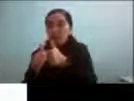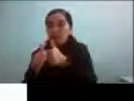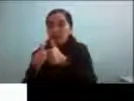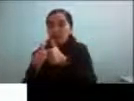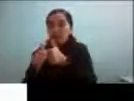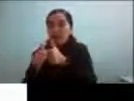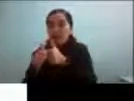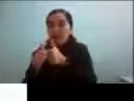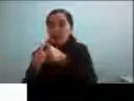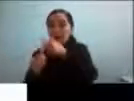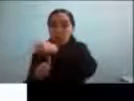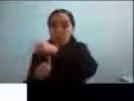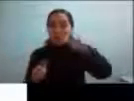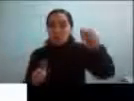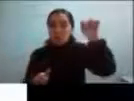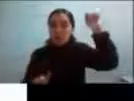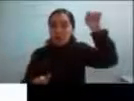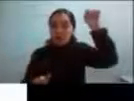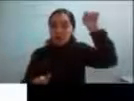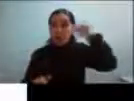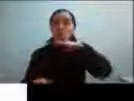autistas adultos